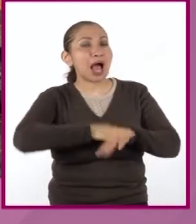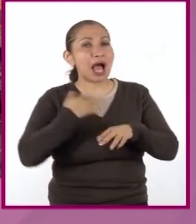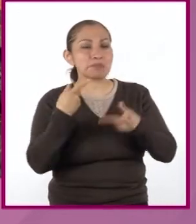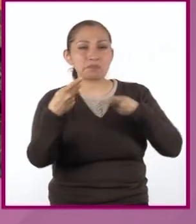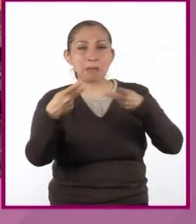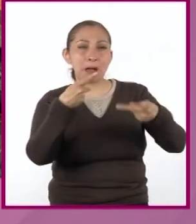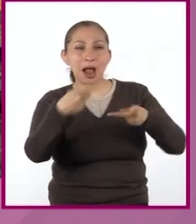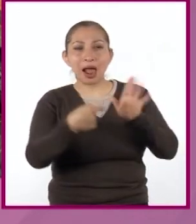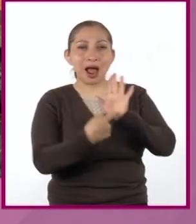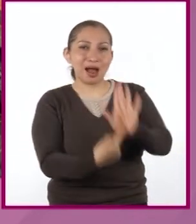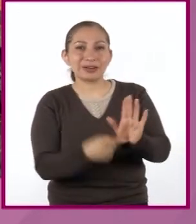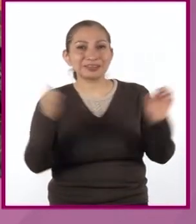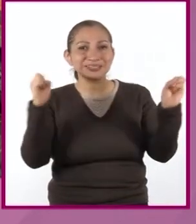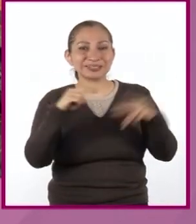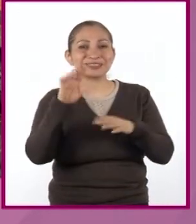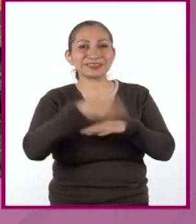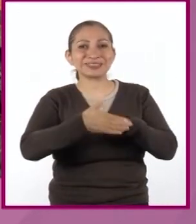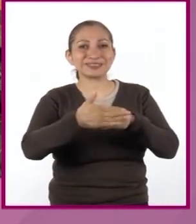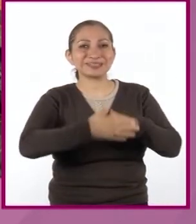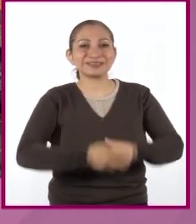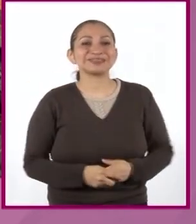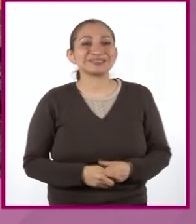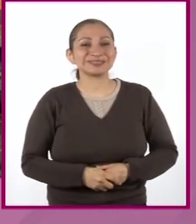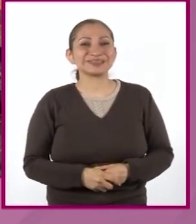recetas para ustedes. ¡Hasta la próxima!